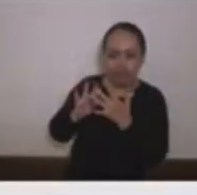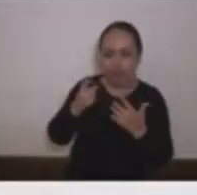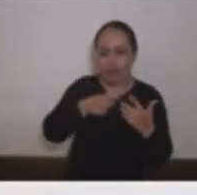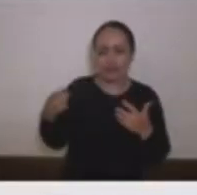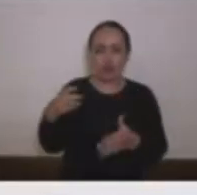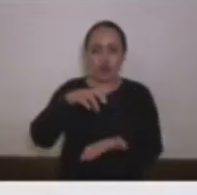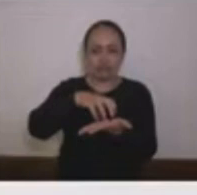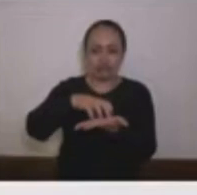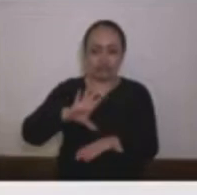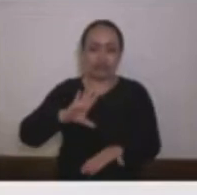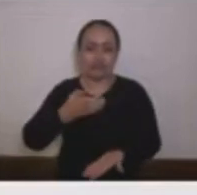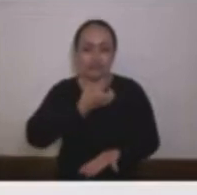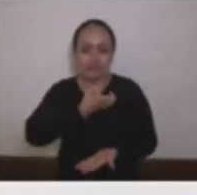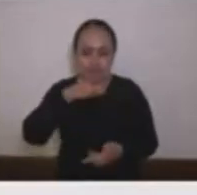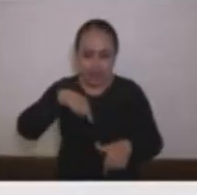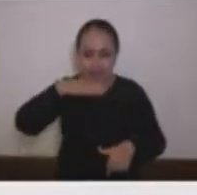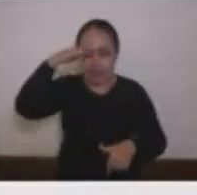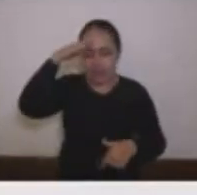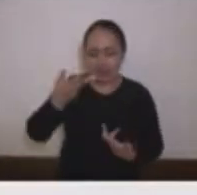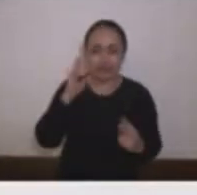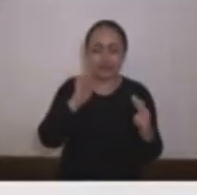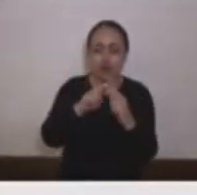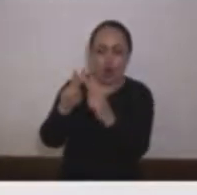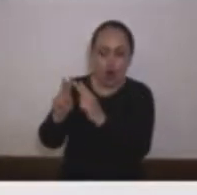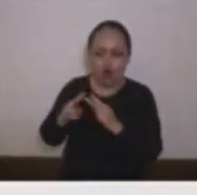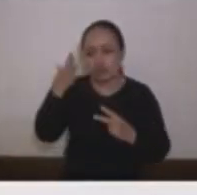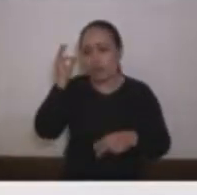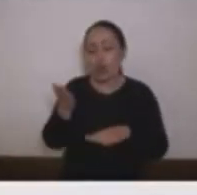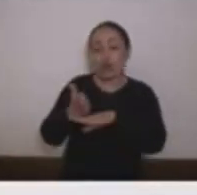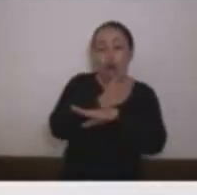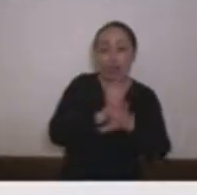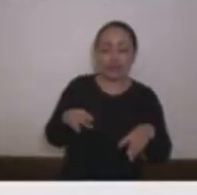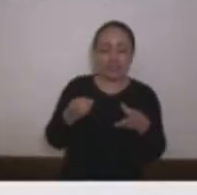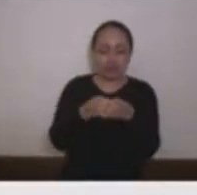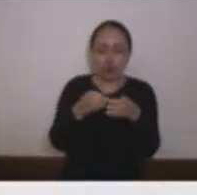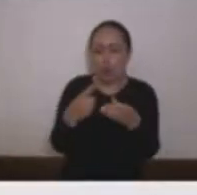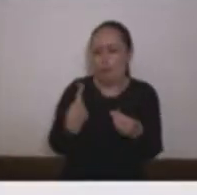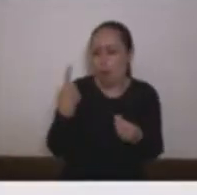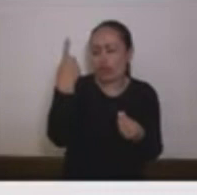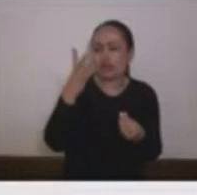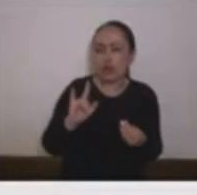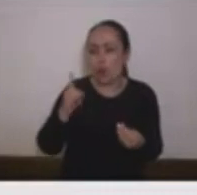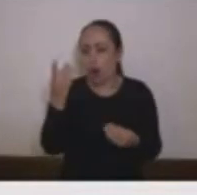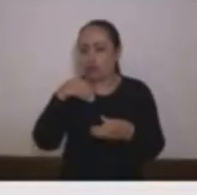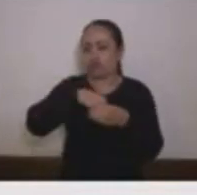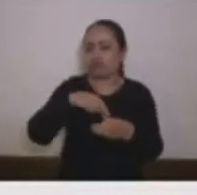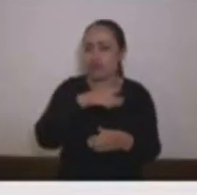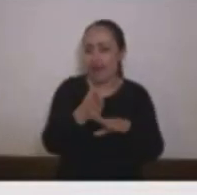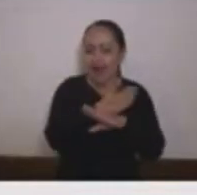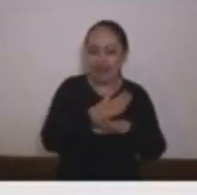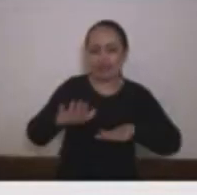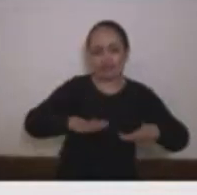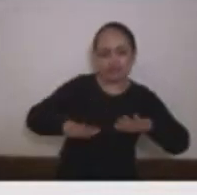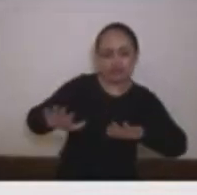si ha militado en algún momento en algún partido político o si ha pertenecido a algún grupo o movimiento significativo de ciudadanos quiero